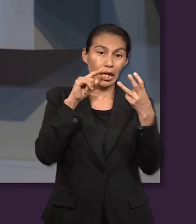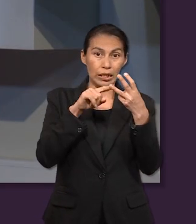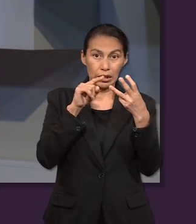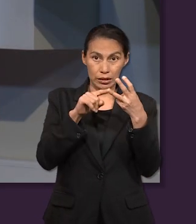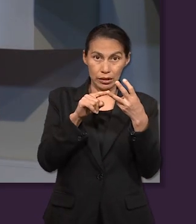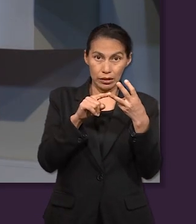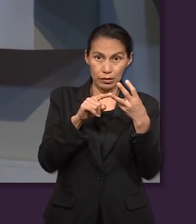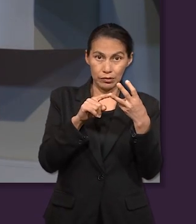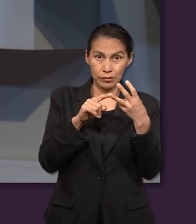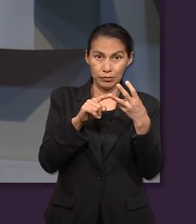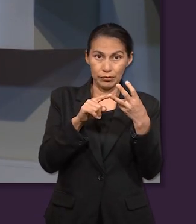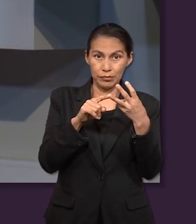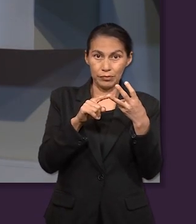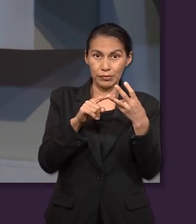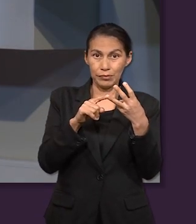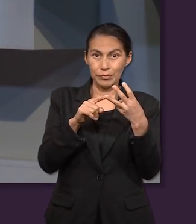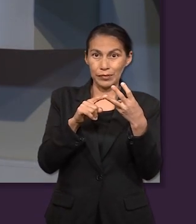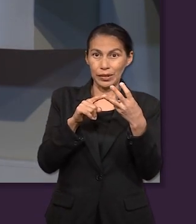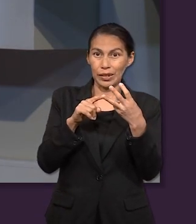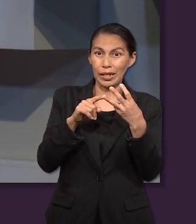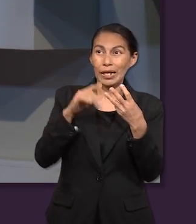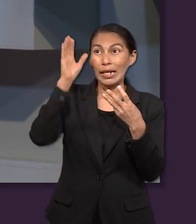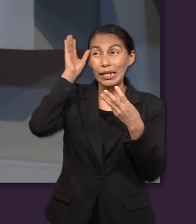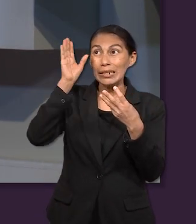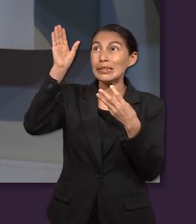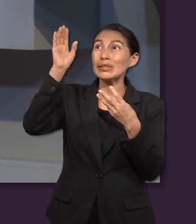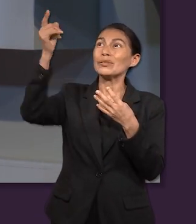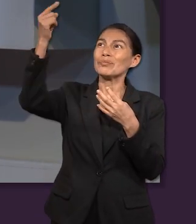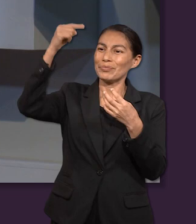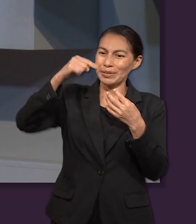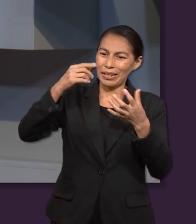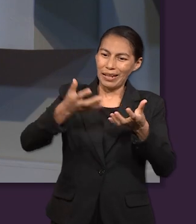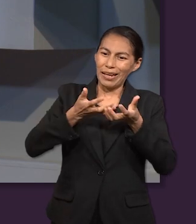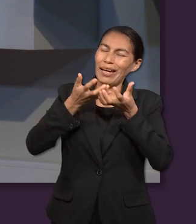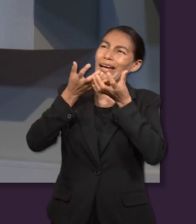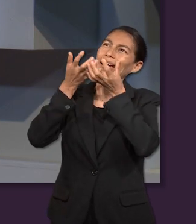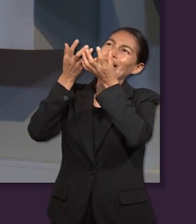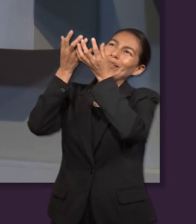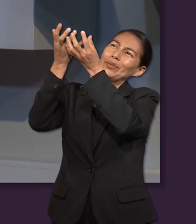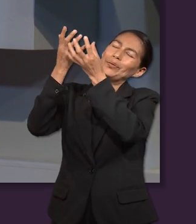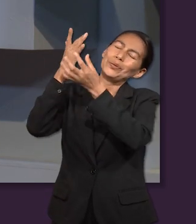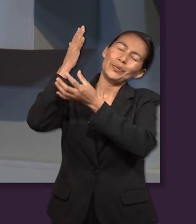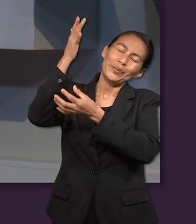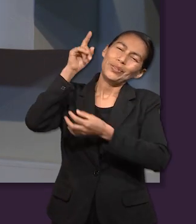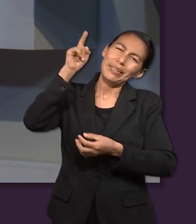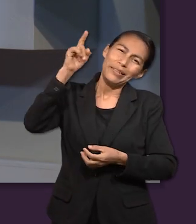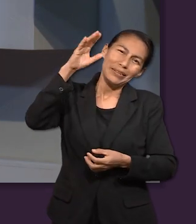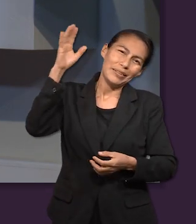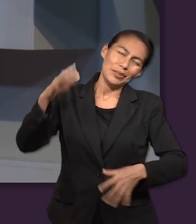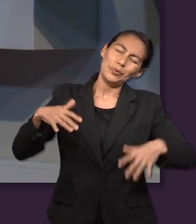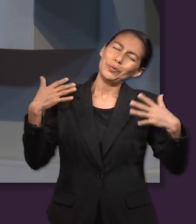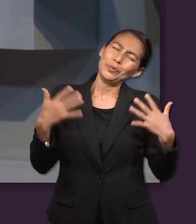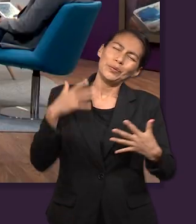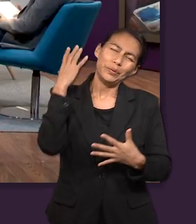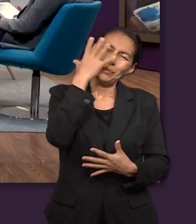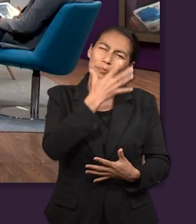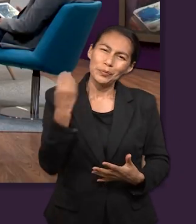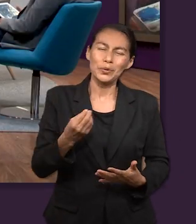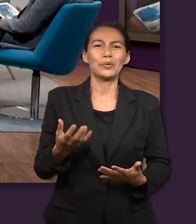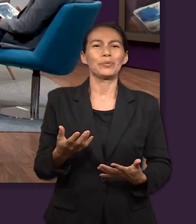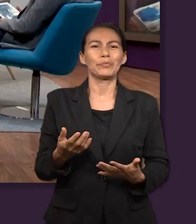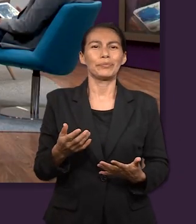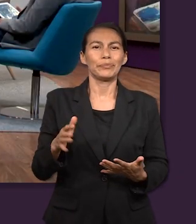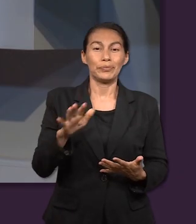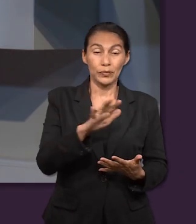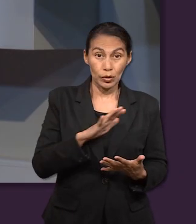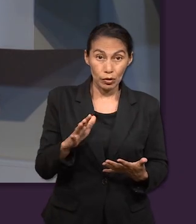la esperanza de que esta humanidad caída pues se restaurará. Amén. No aquí, sino cuando el Señor venga. Amén. En